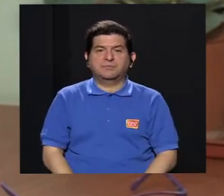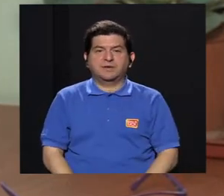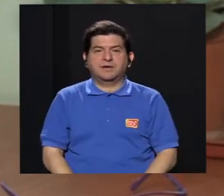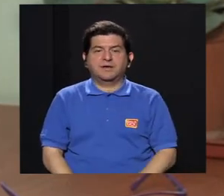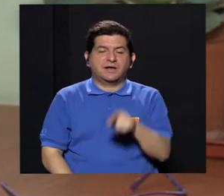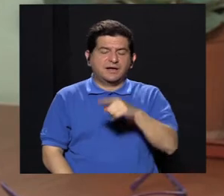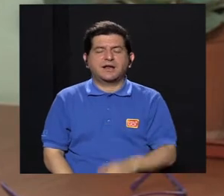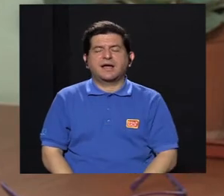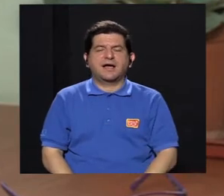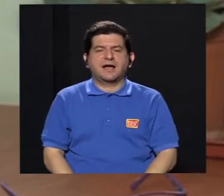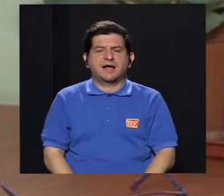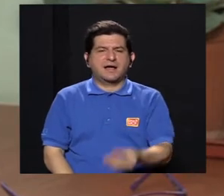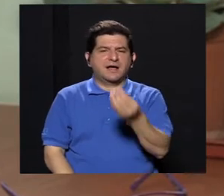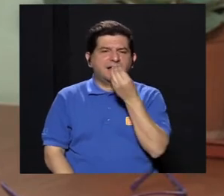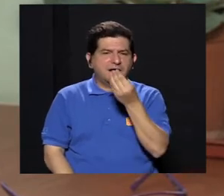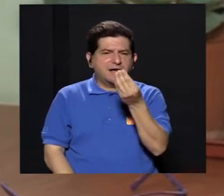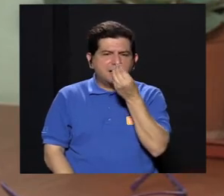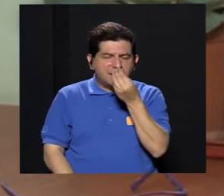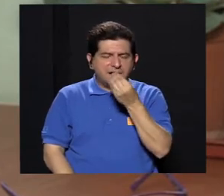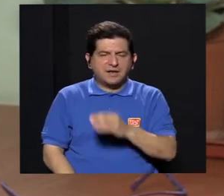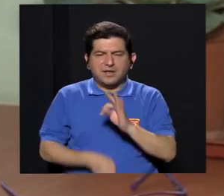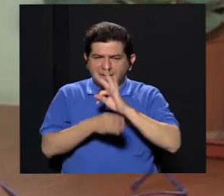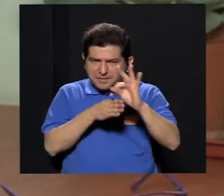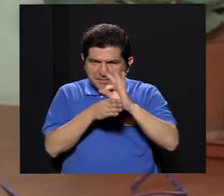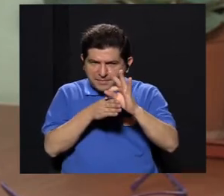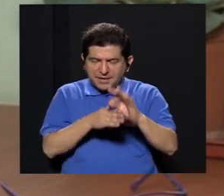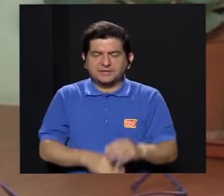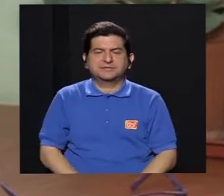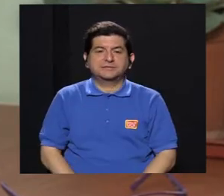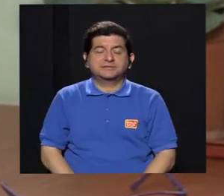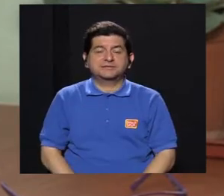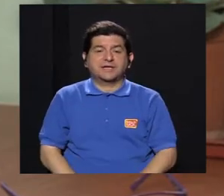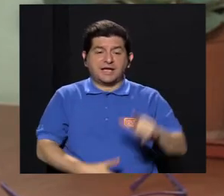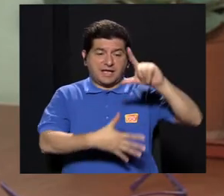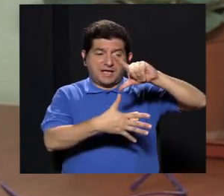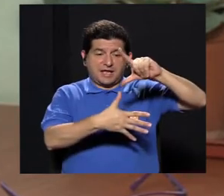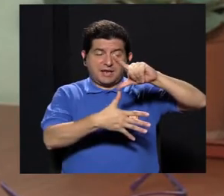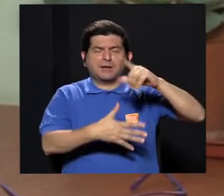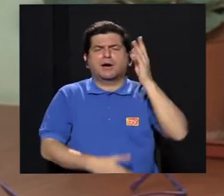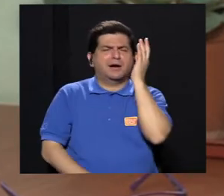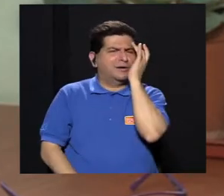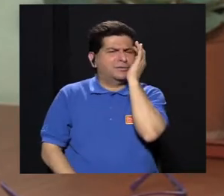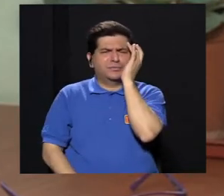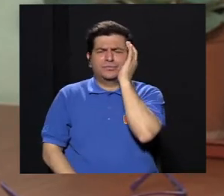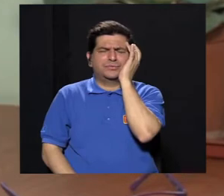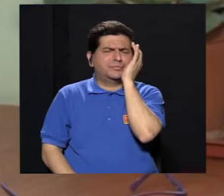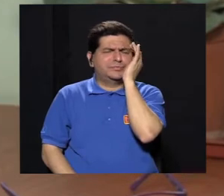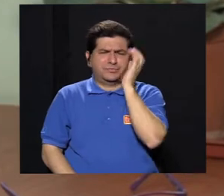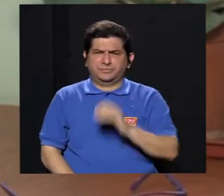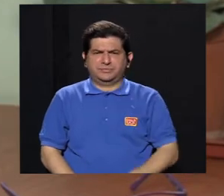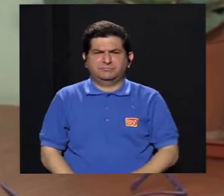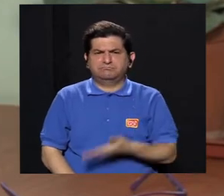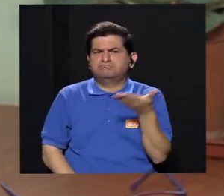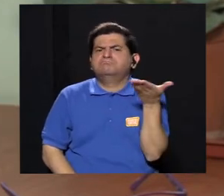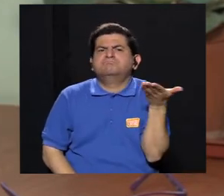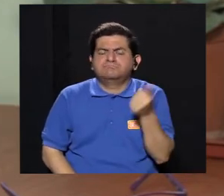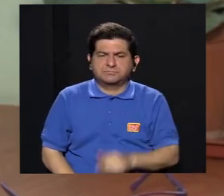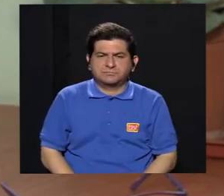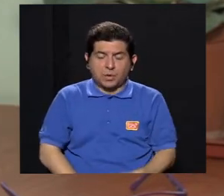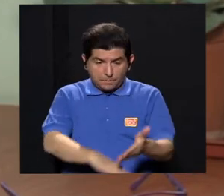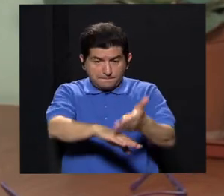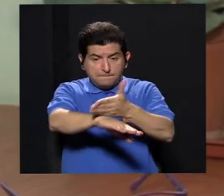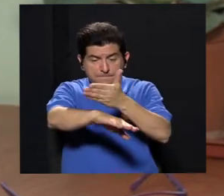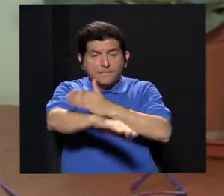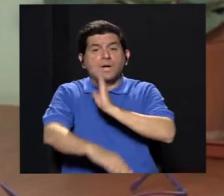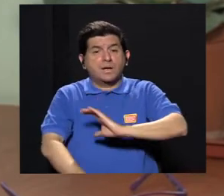lo que nosotros llamamos la dietoterapia, la dietética, en América Latina existía la gran preocupación